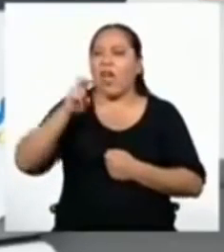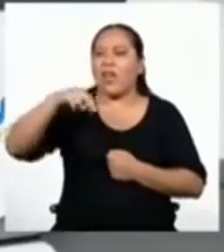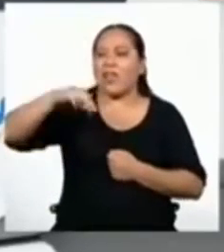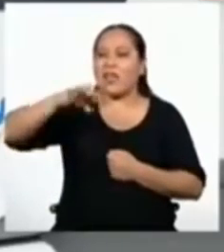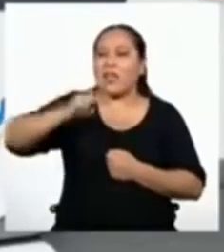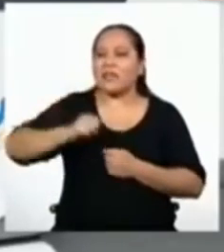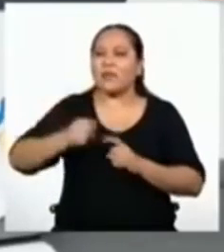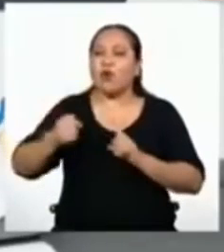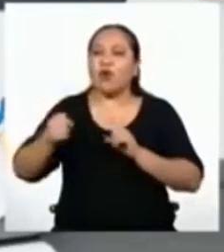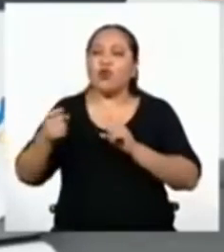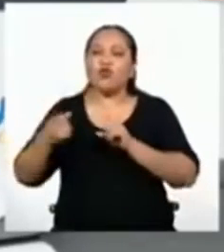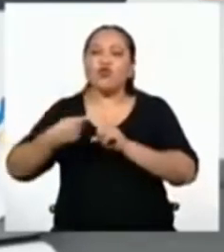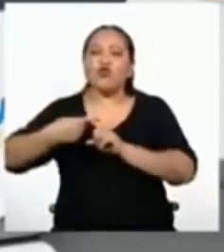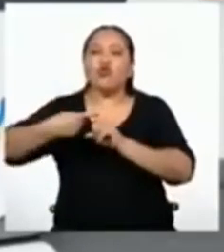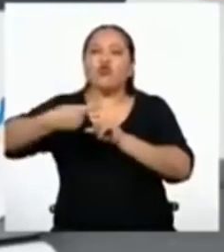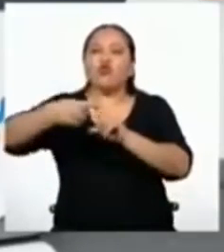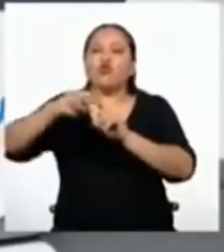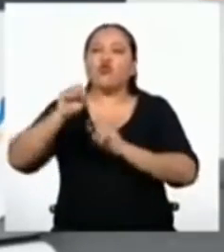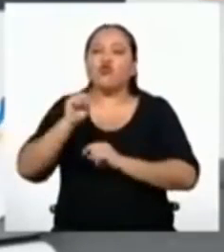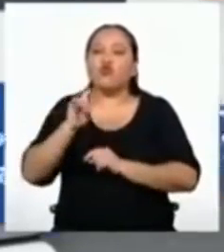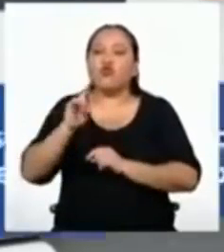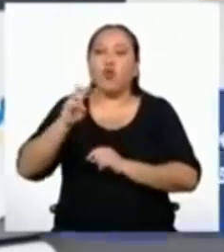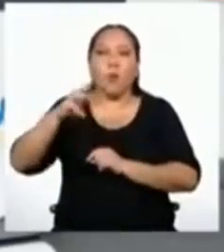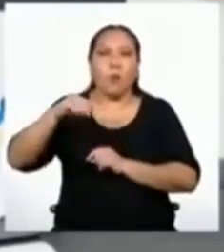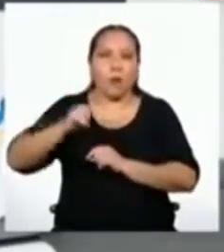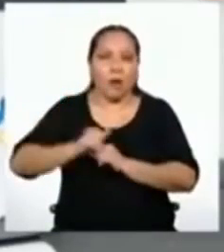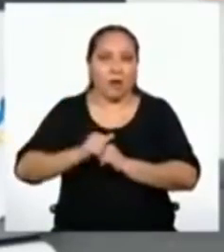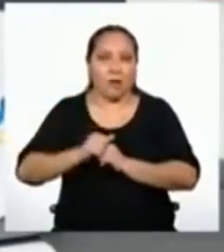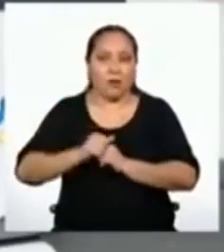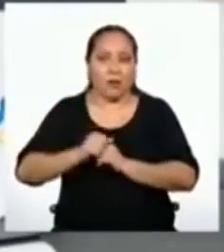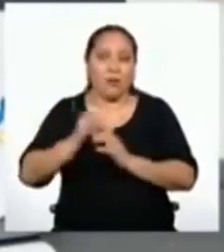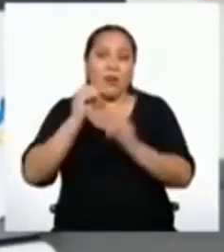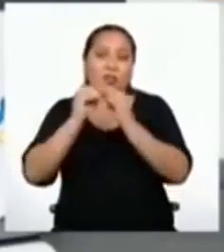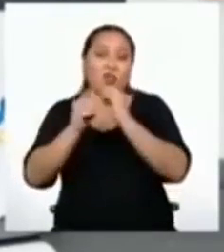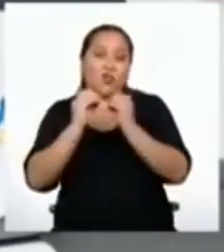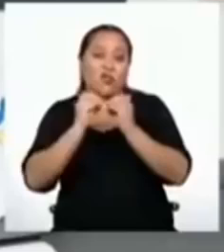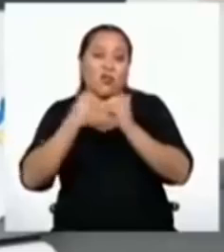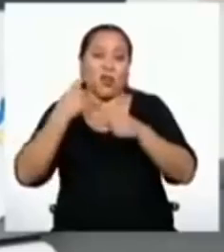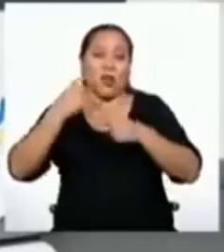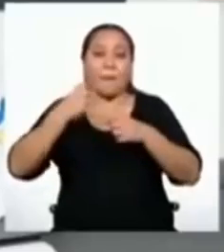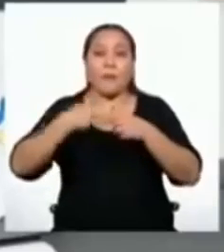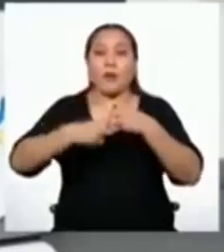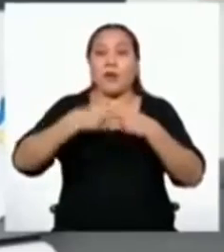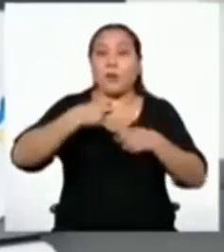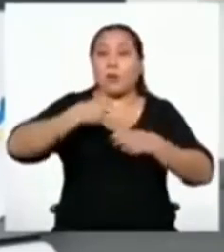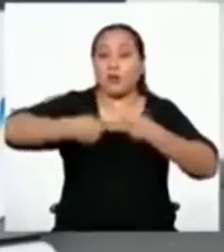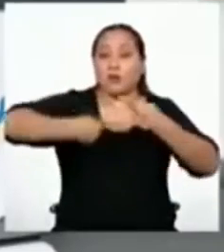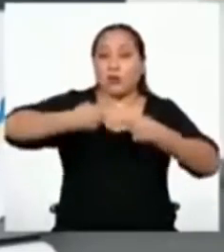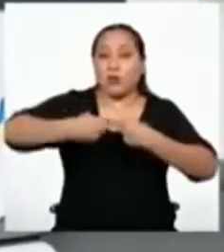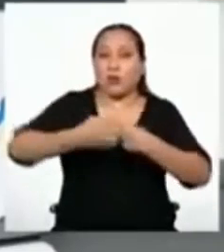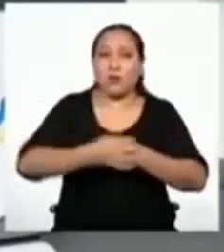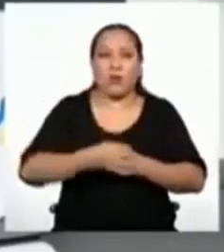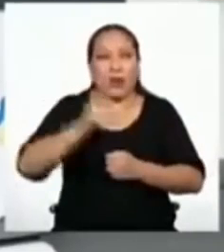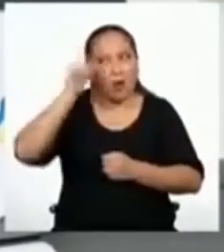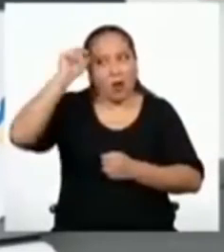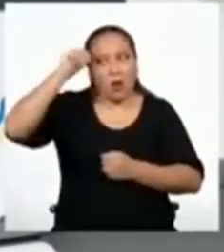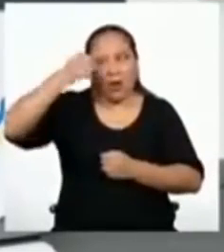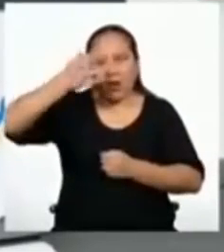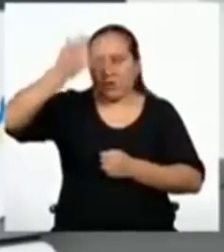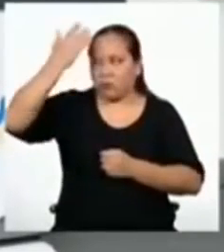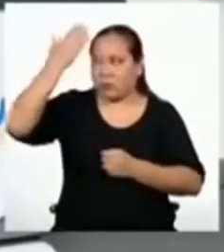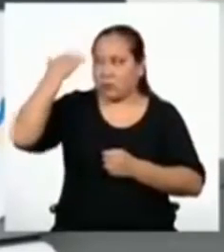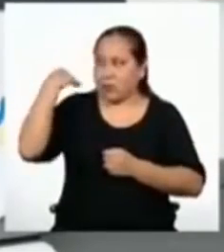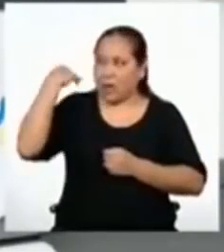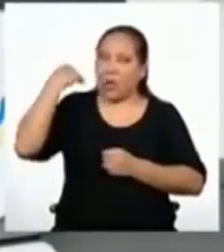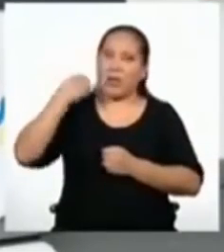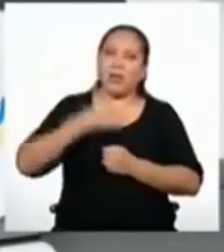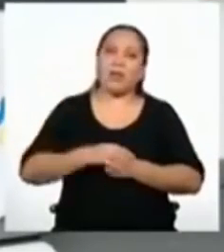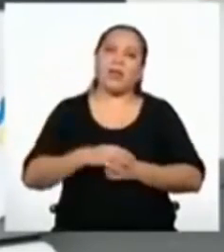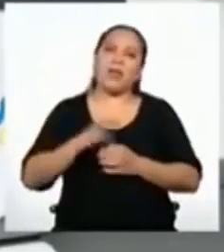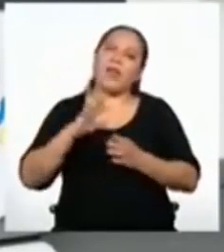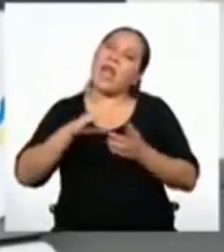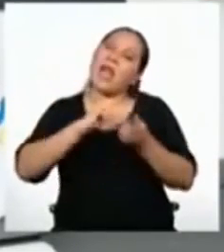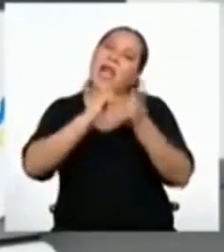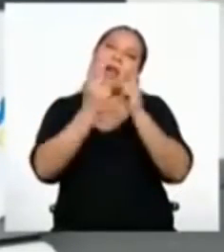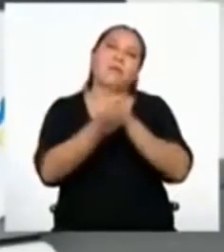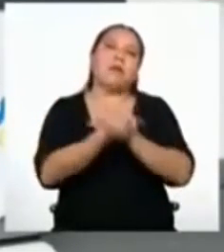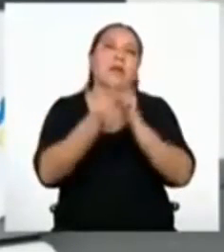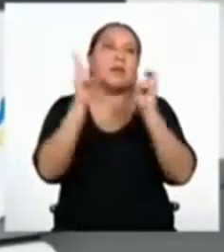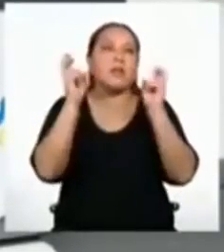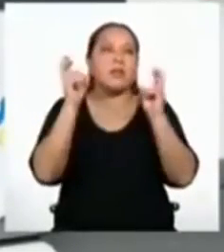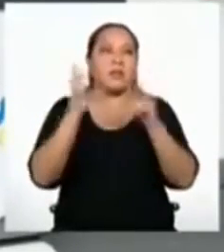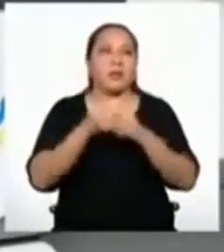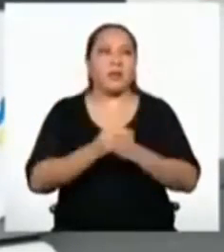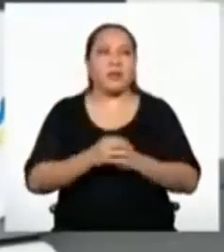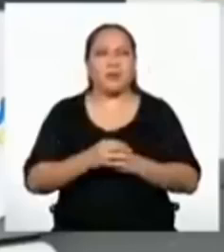de los términos al resolver problemas cotidianos. Para recordar los aprendizajes de los días anteriores y ya poder pasar a otro tema.